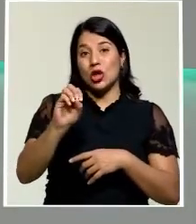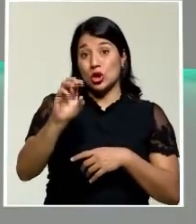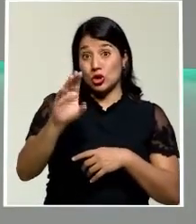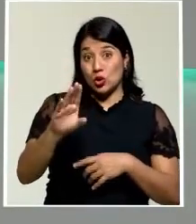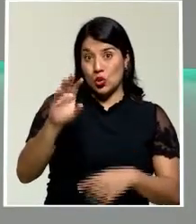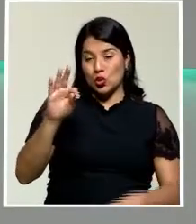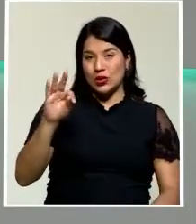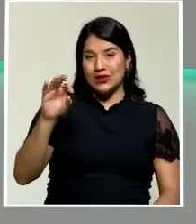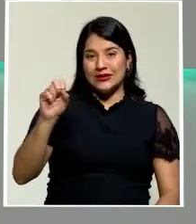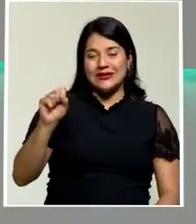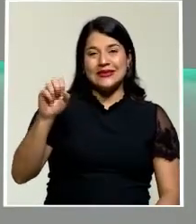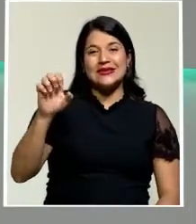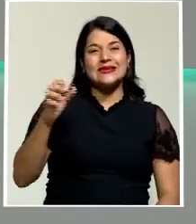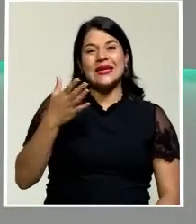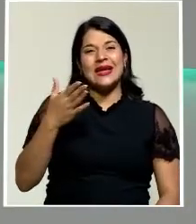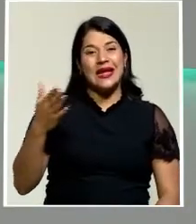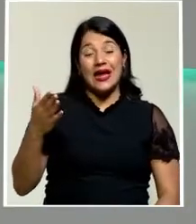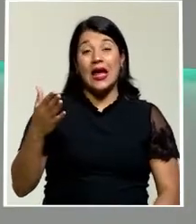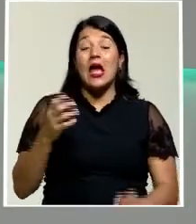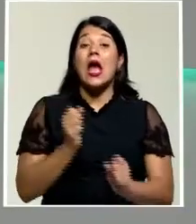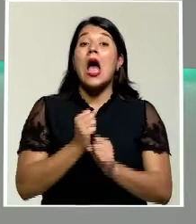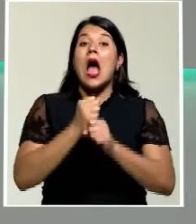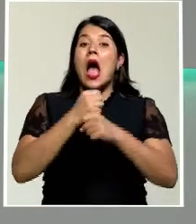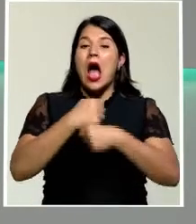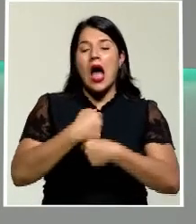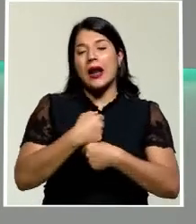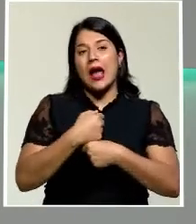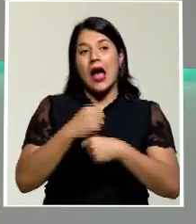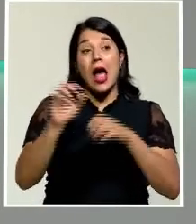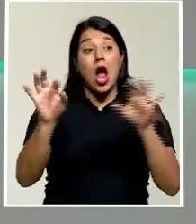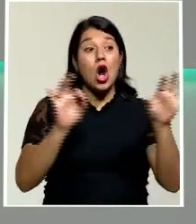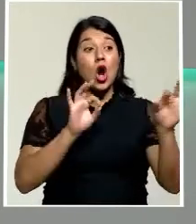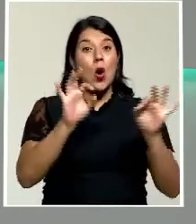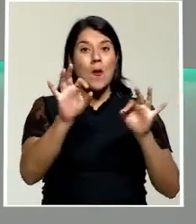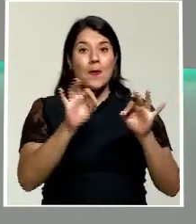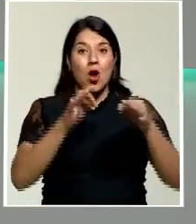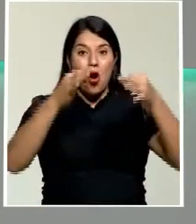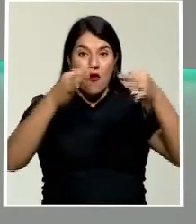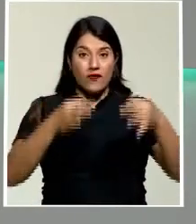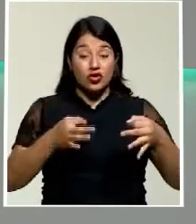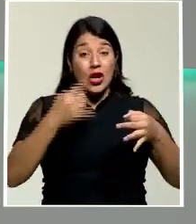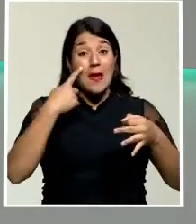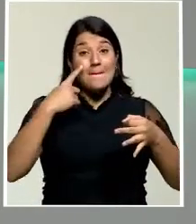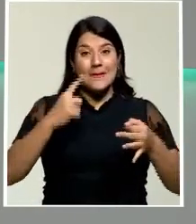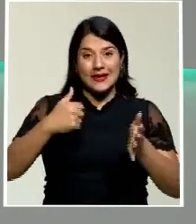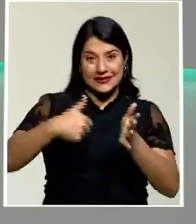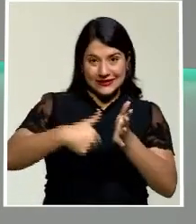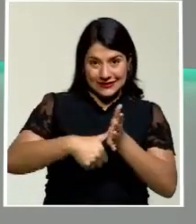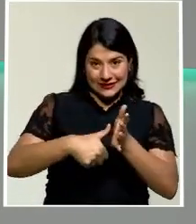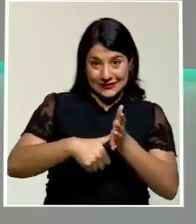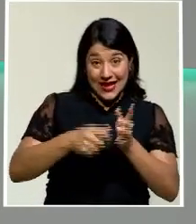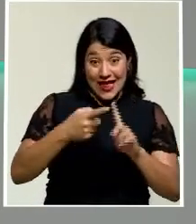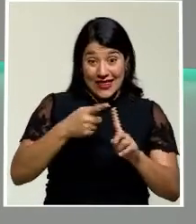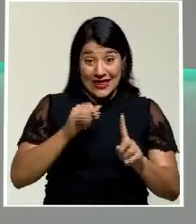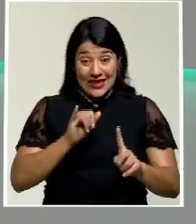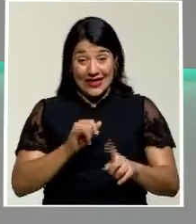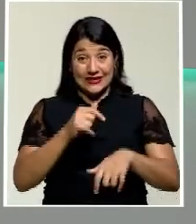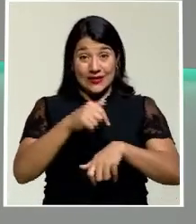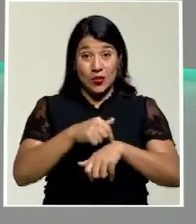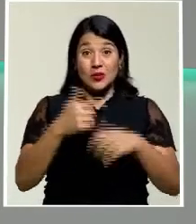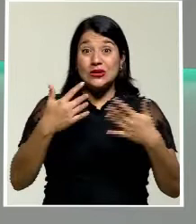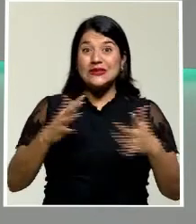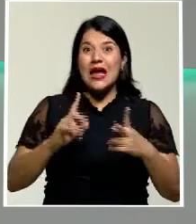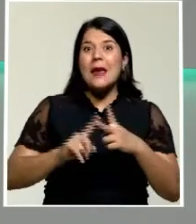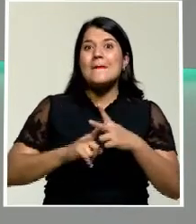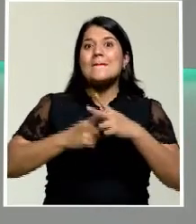Tribunal Supremo de Elecciones realizará la convocatoria oficial a elecciones. A partir de ese momento arrancará la